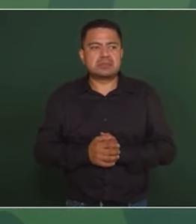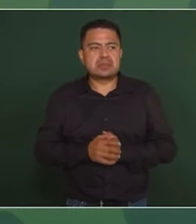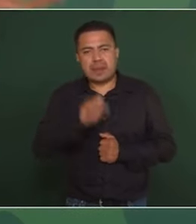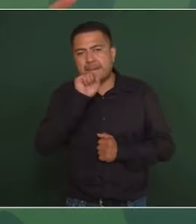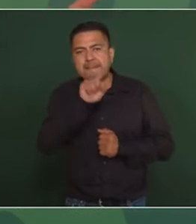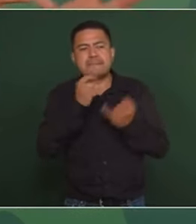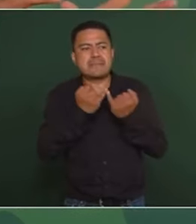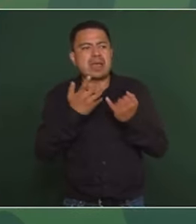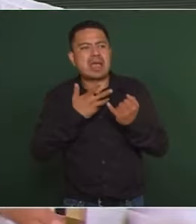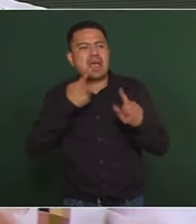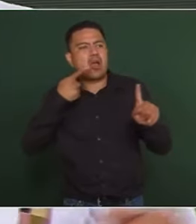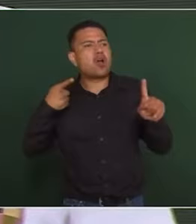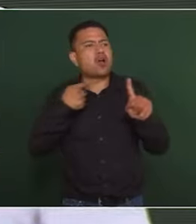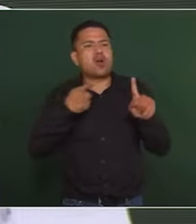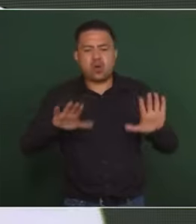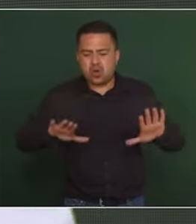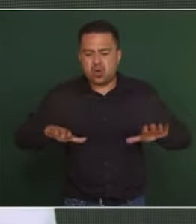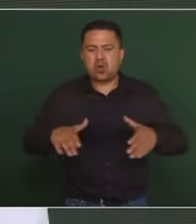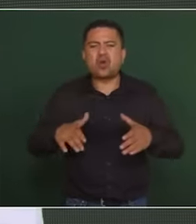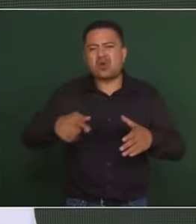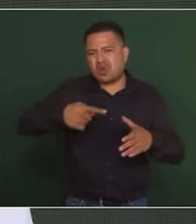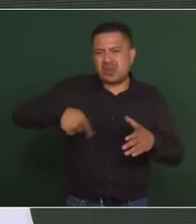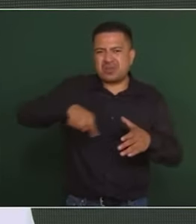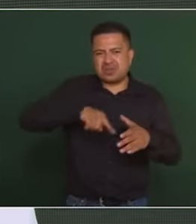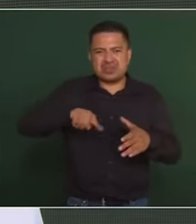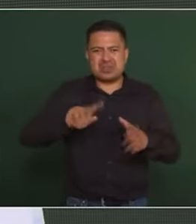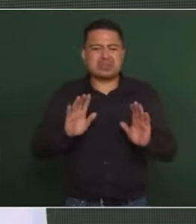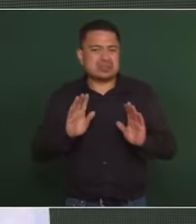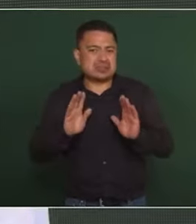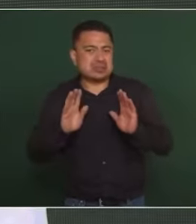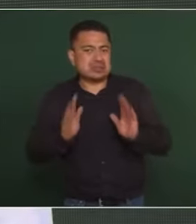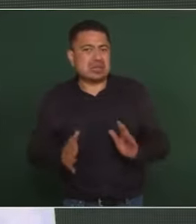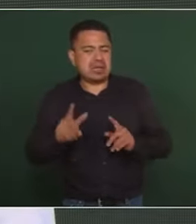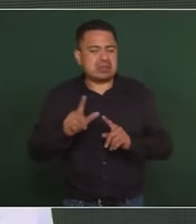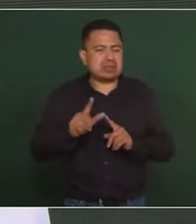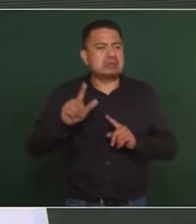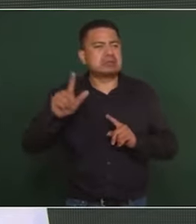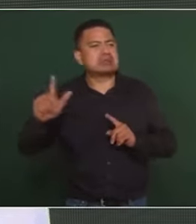tenían un propósito comunitario. Ya después